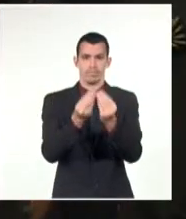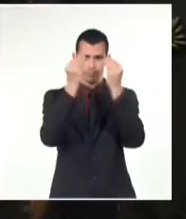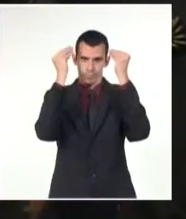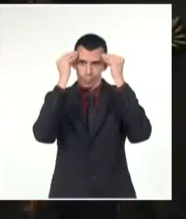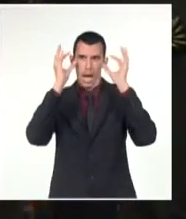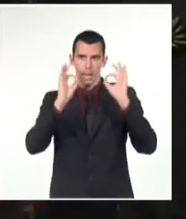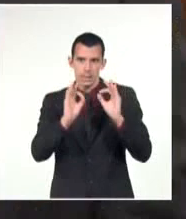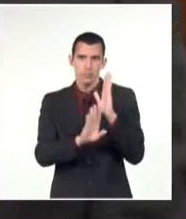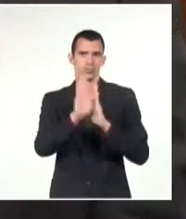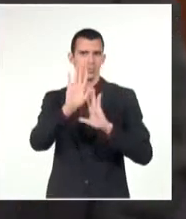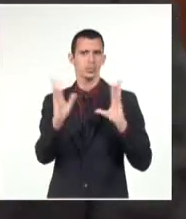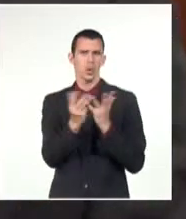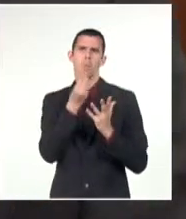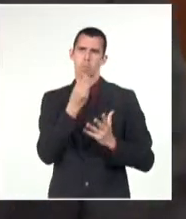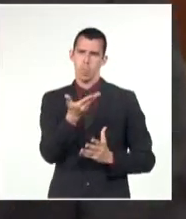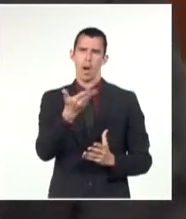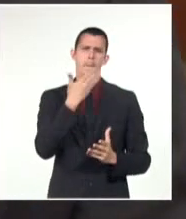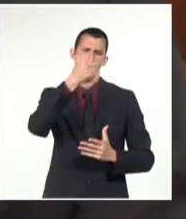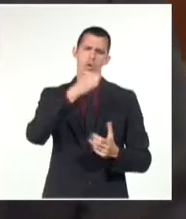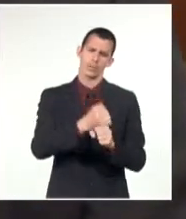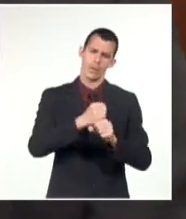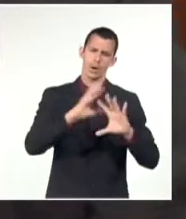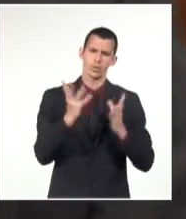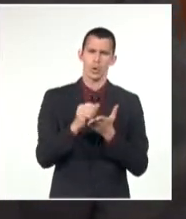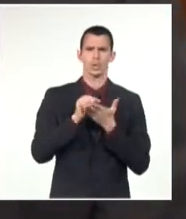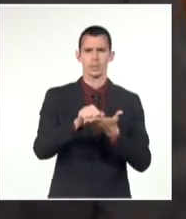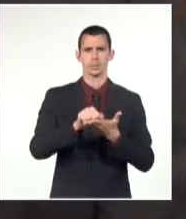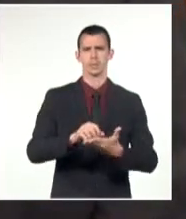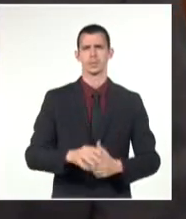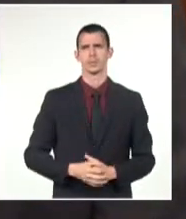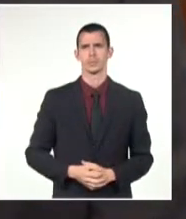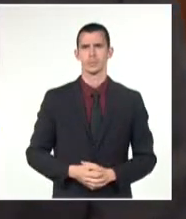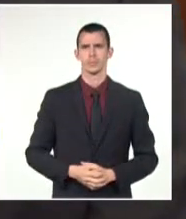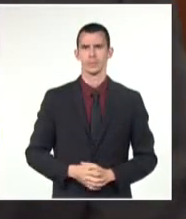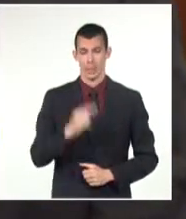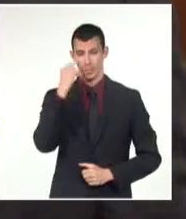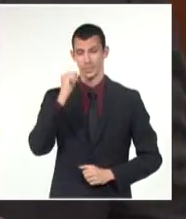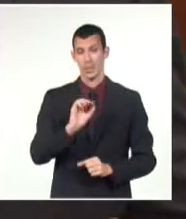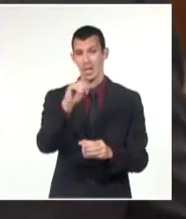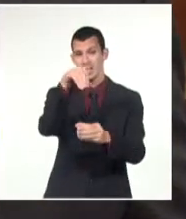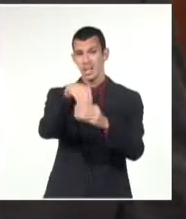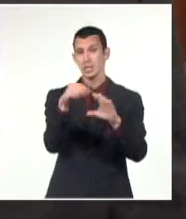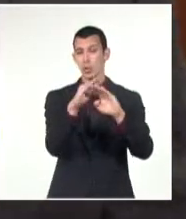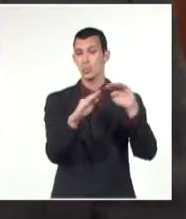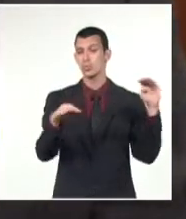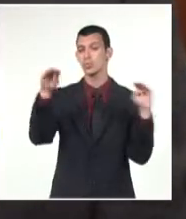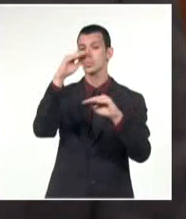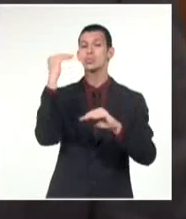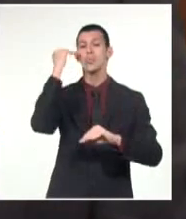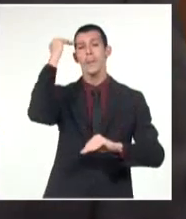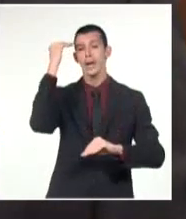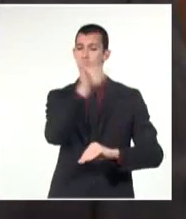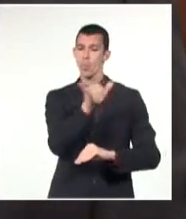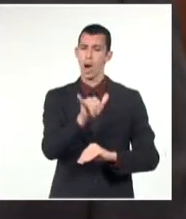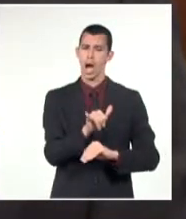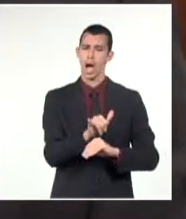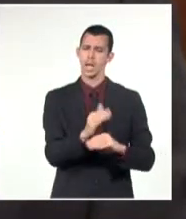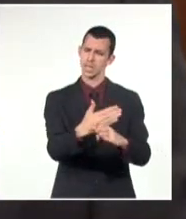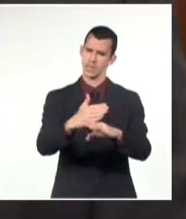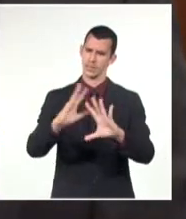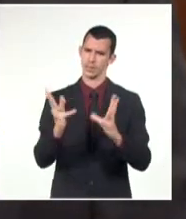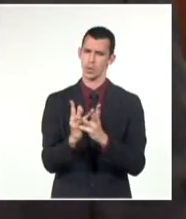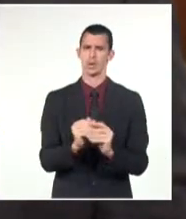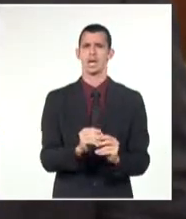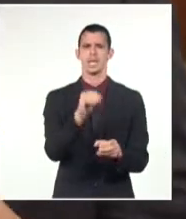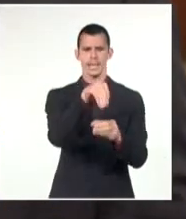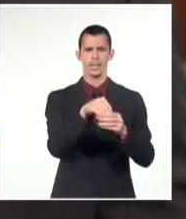tribunales cubanos. El claustro de profesores es un claustro diverso. No solo incluye profesores de la Facultad de Derecho de la Universidad de La Habana, sino que incluye profesores de la